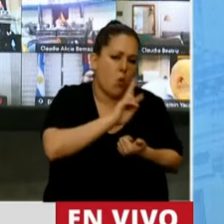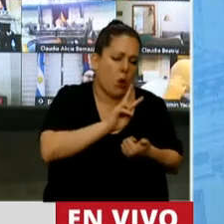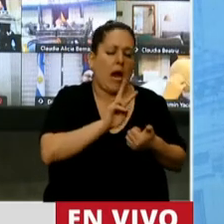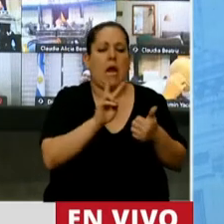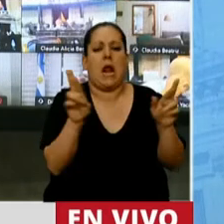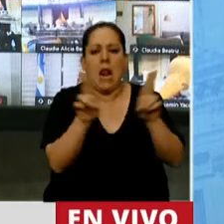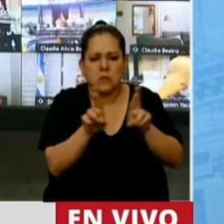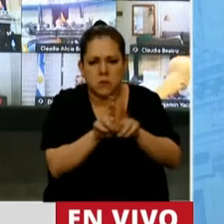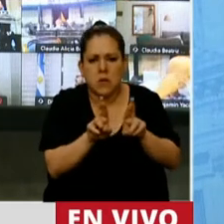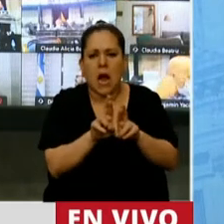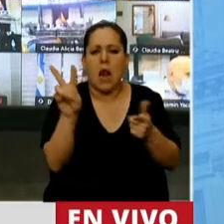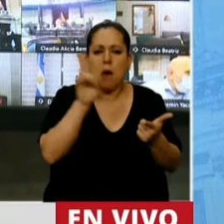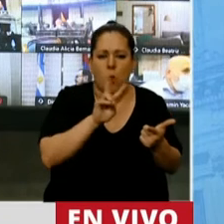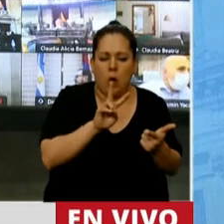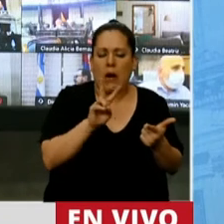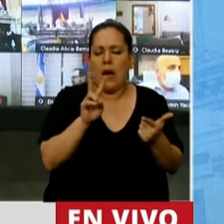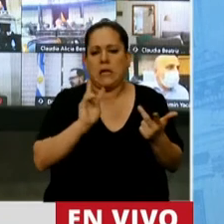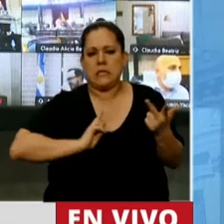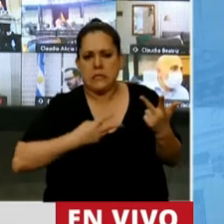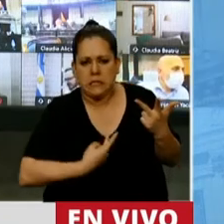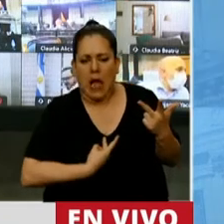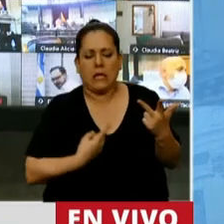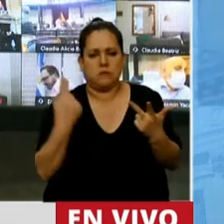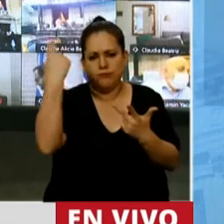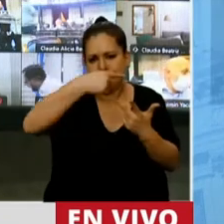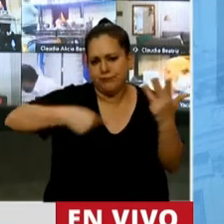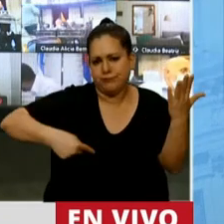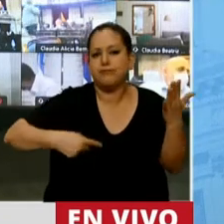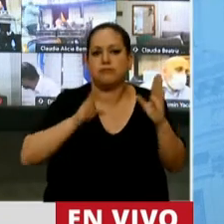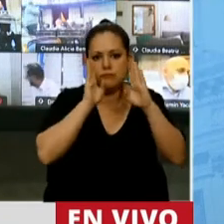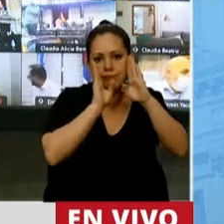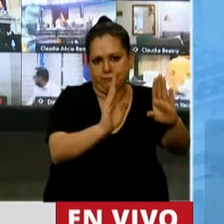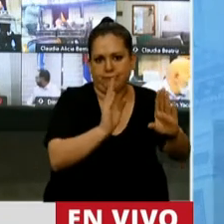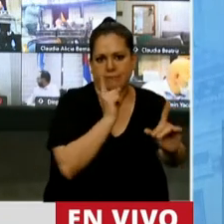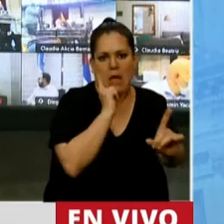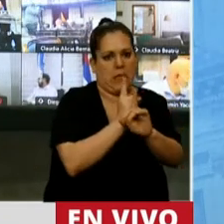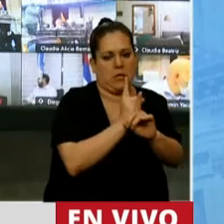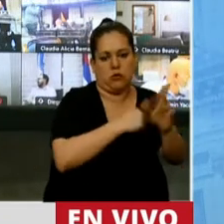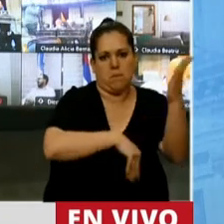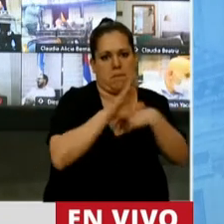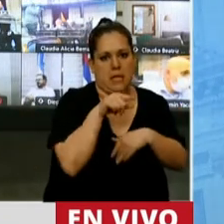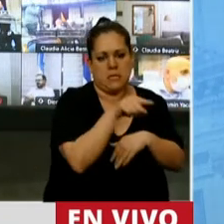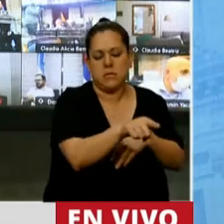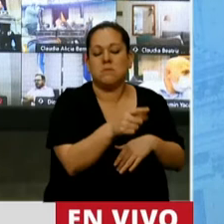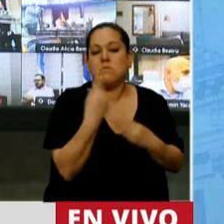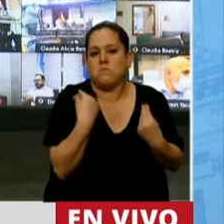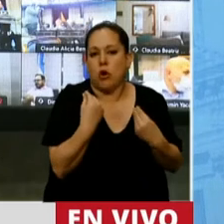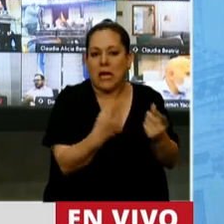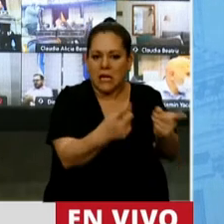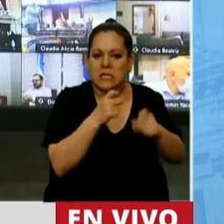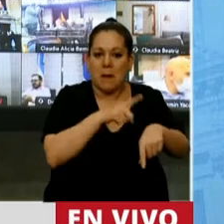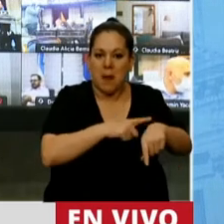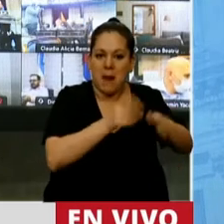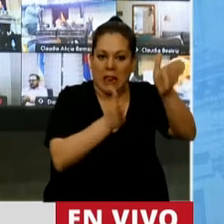varones trans, y que en esos primeros momentos, en esos primeros meses, se requiere de